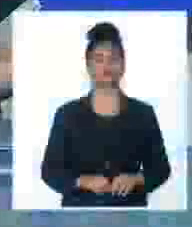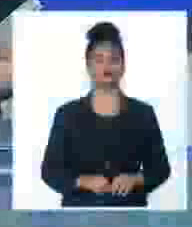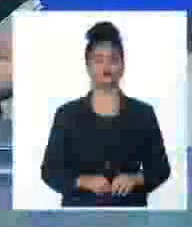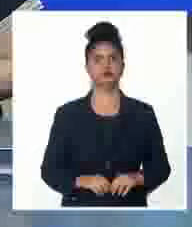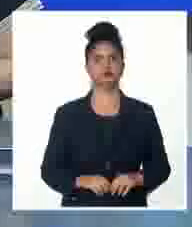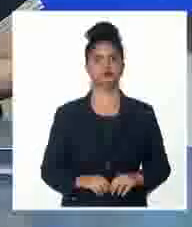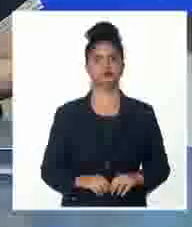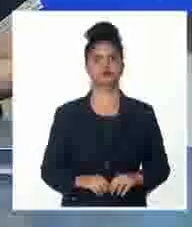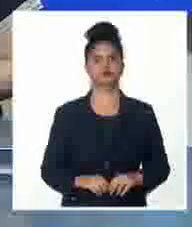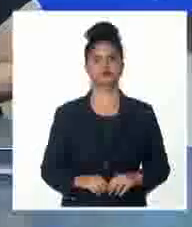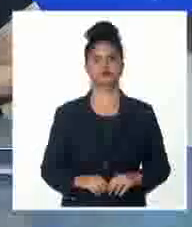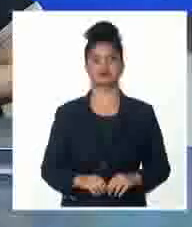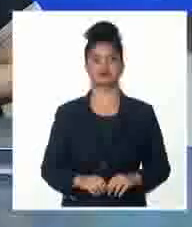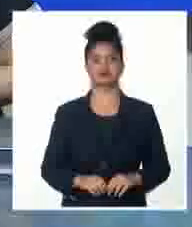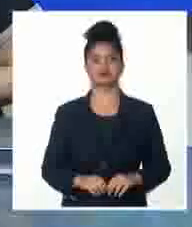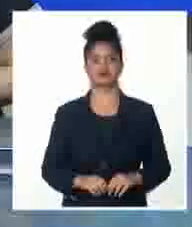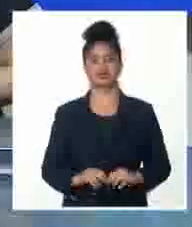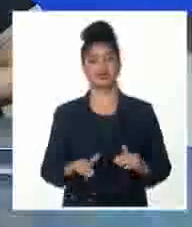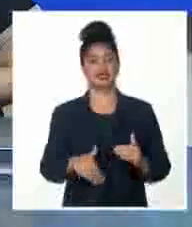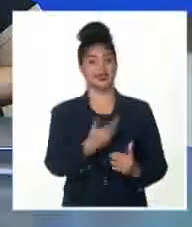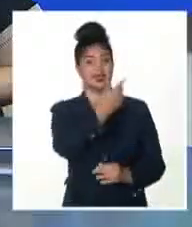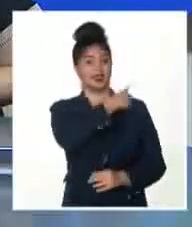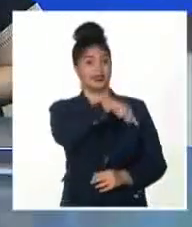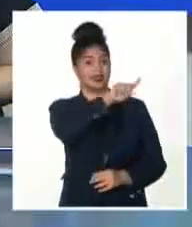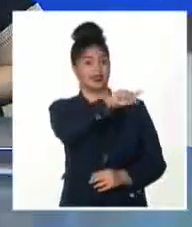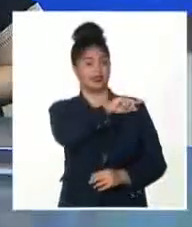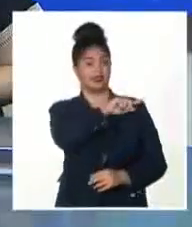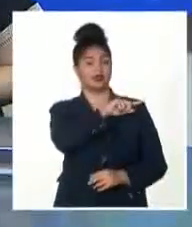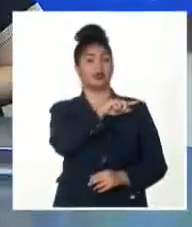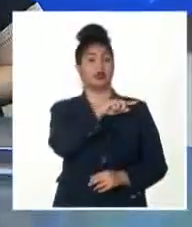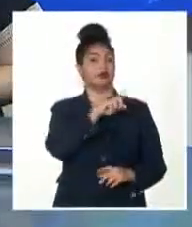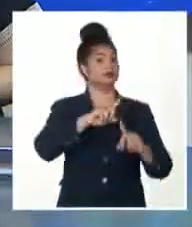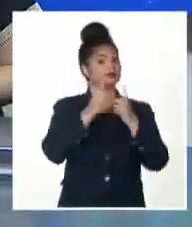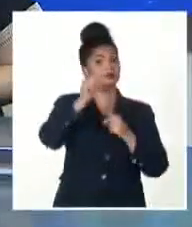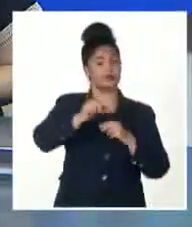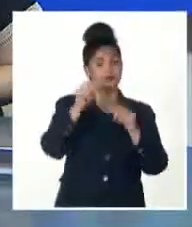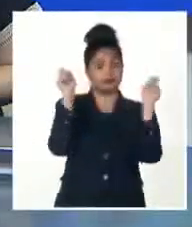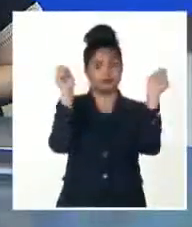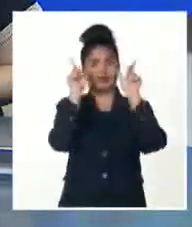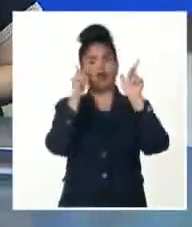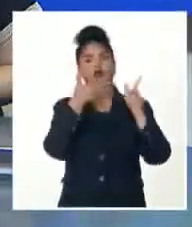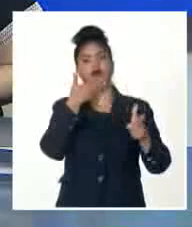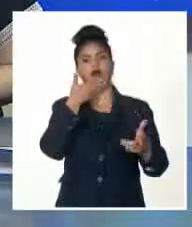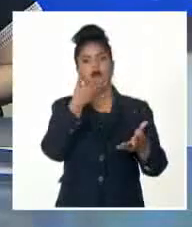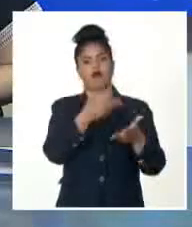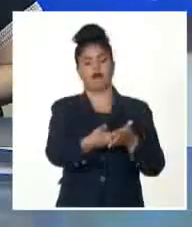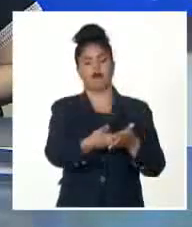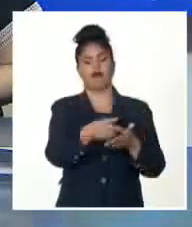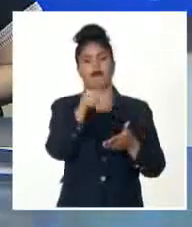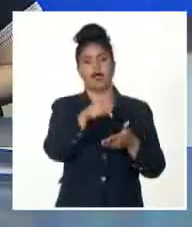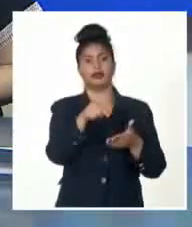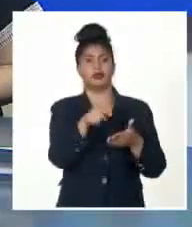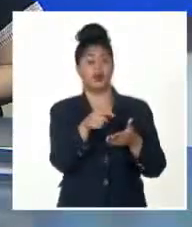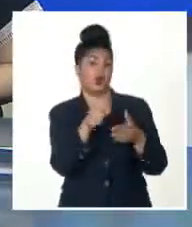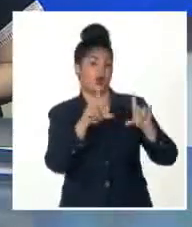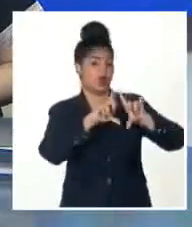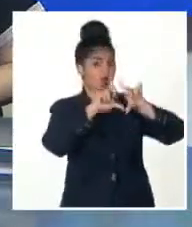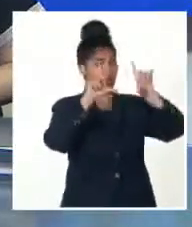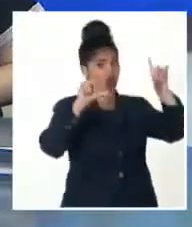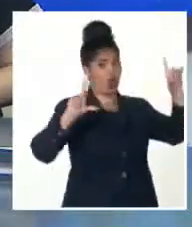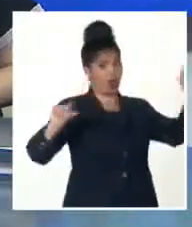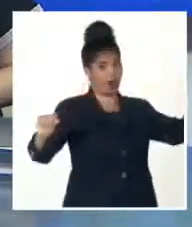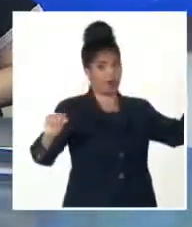Y en la jornada de ayer, Diana, se dispararon las alarmas cuando se formó en el Atlántico esto que es ya la tormenta tropical verde.